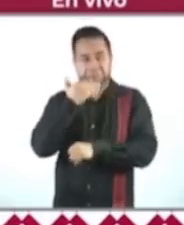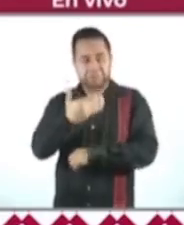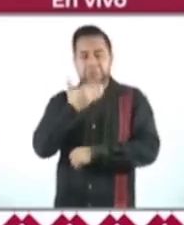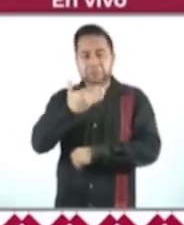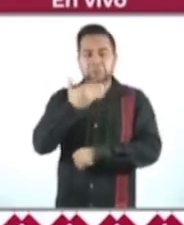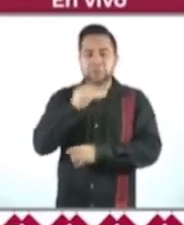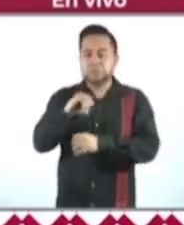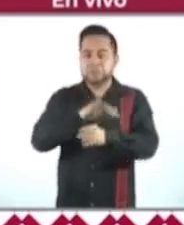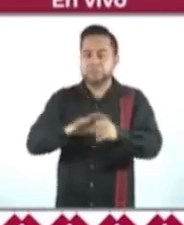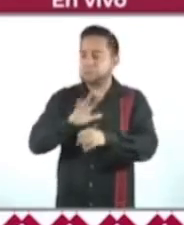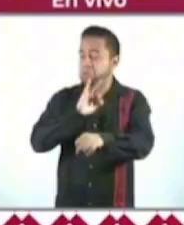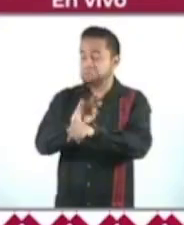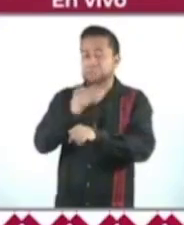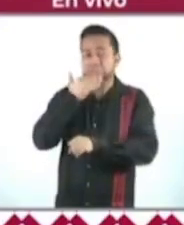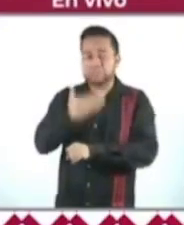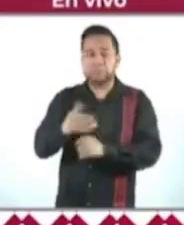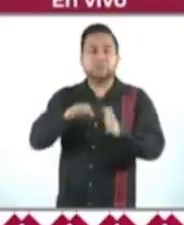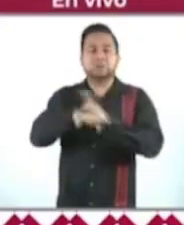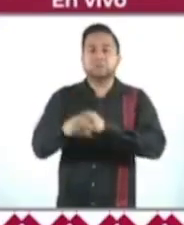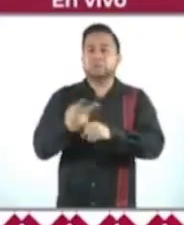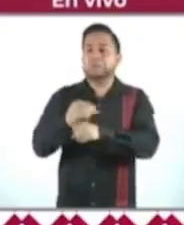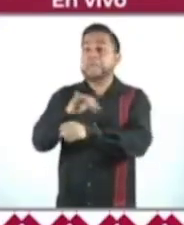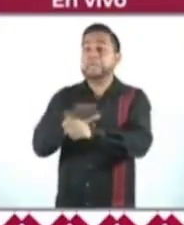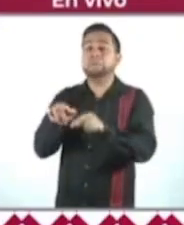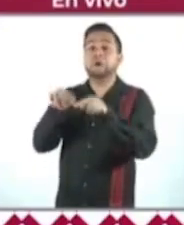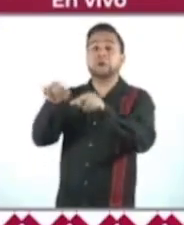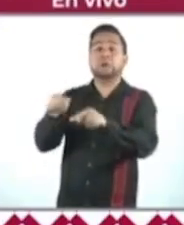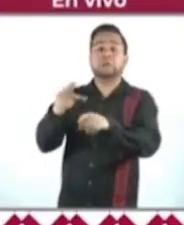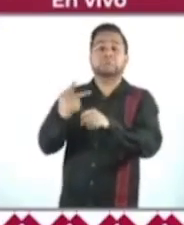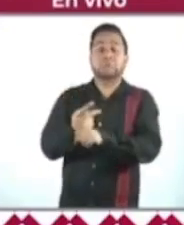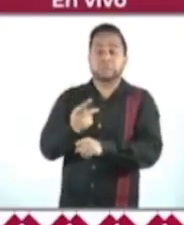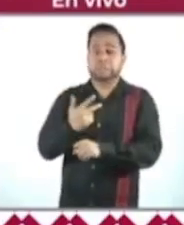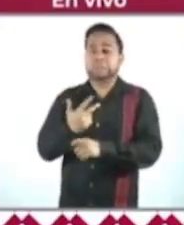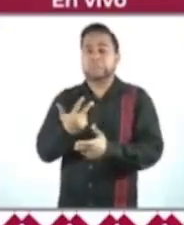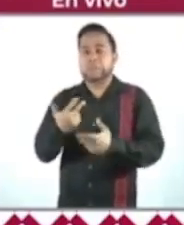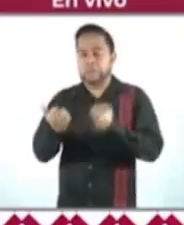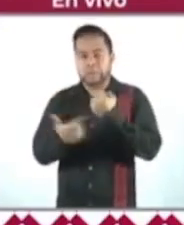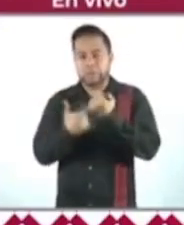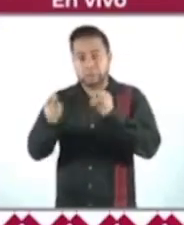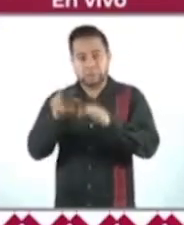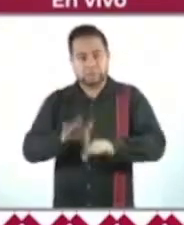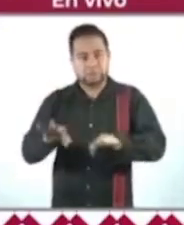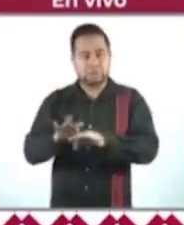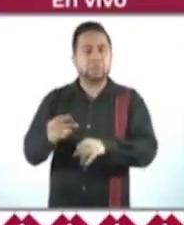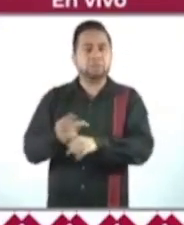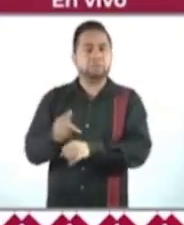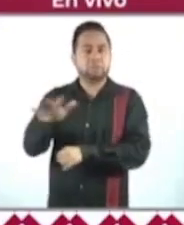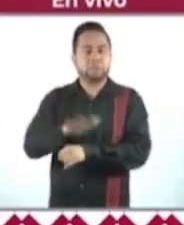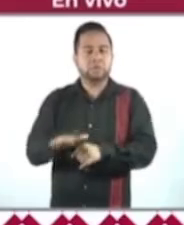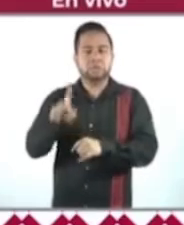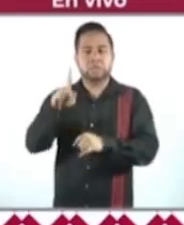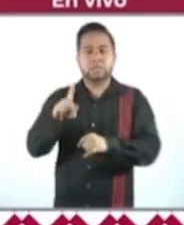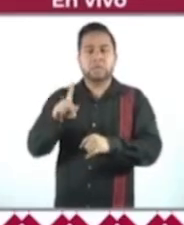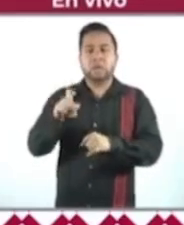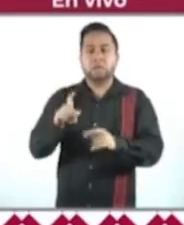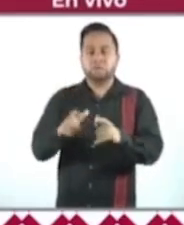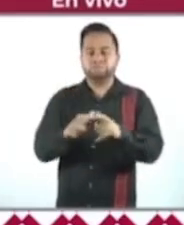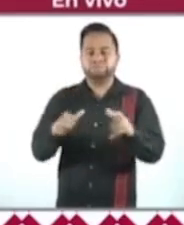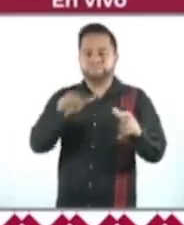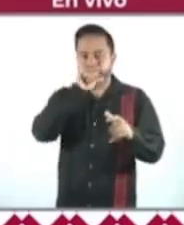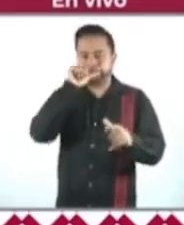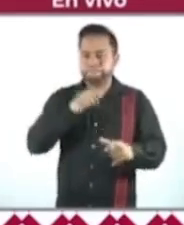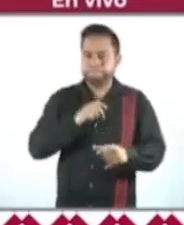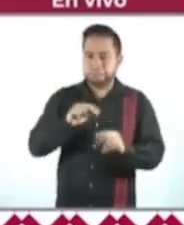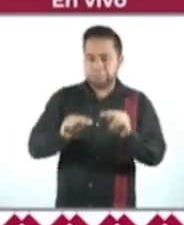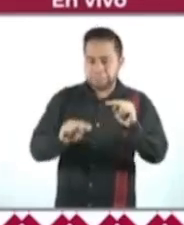el Istmo de Tehuantepec. En el caso del Istmo, por ejemplo, un dato muy relevante es que en la presa Benito Juárez tenía un nivel de